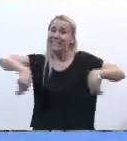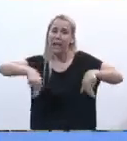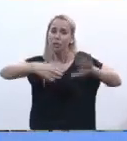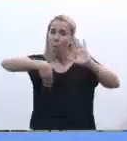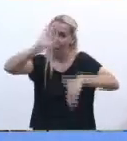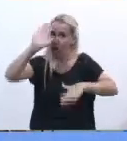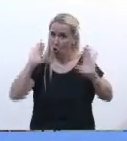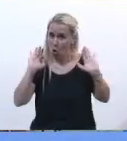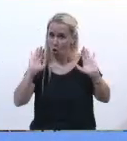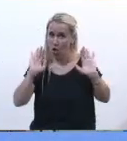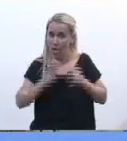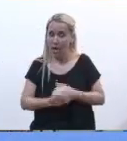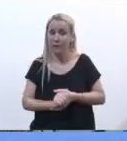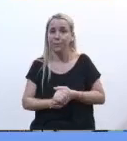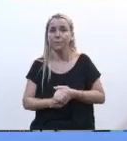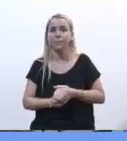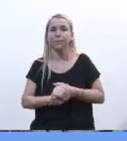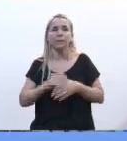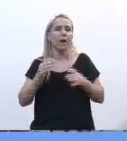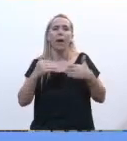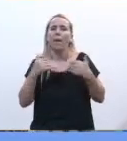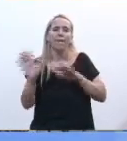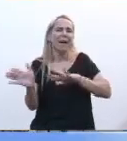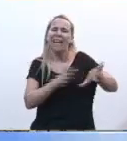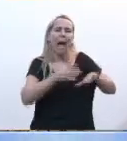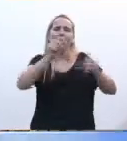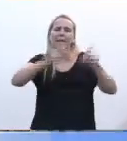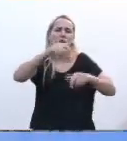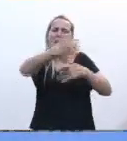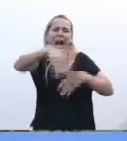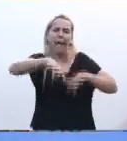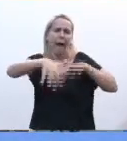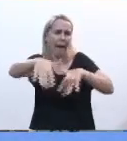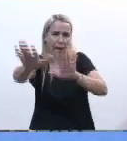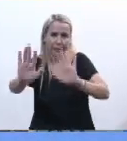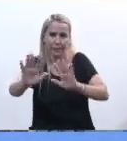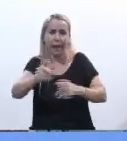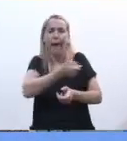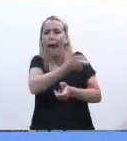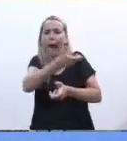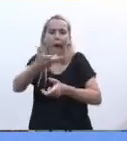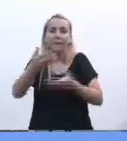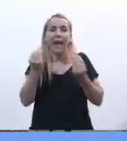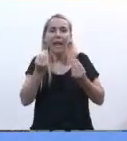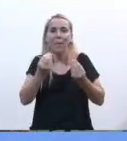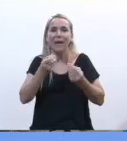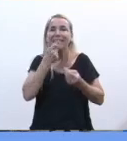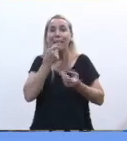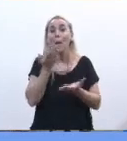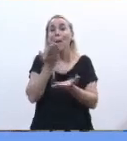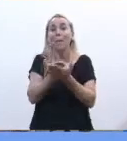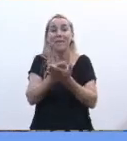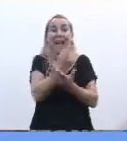mayoritario. Más allá de cuánta gente haya en las calles, la única forma de contarlo por otro, si hubiera sido un previsito, se